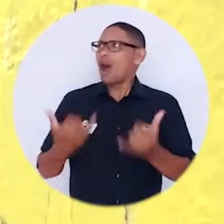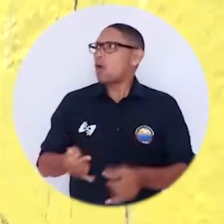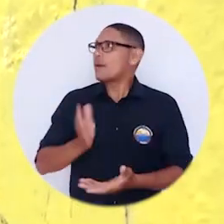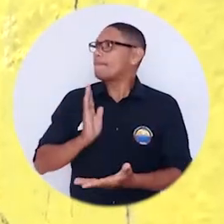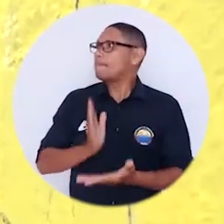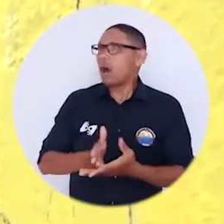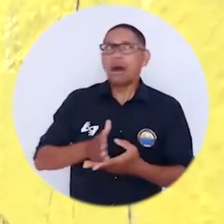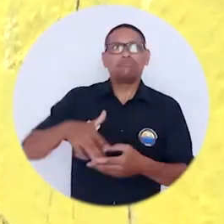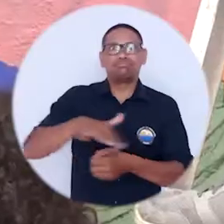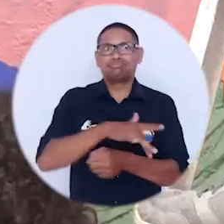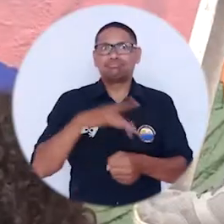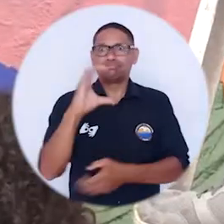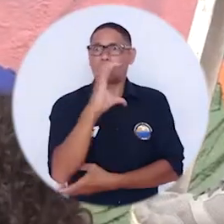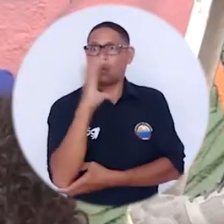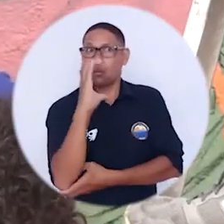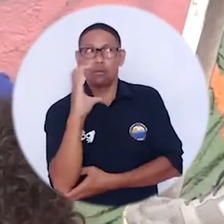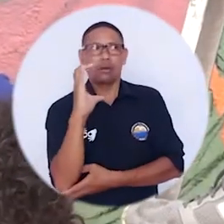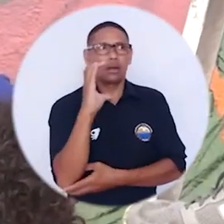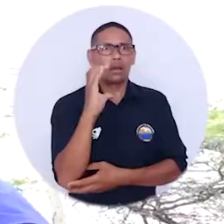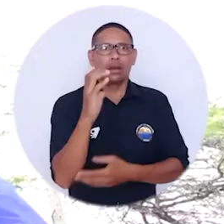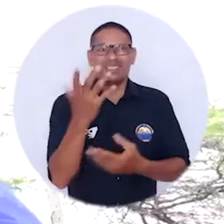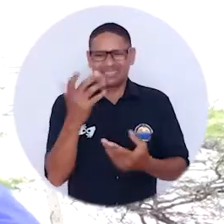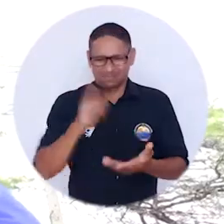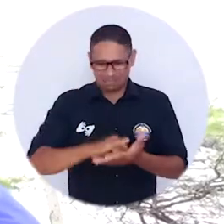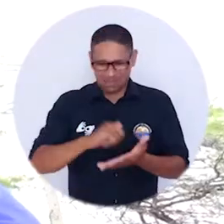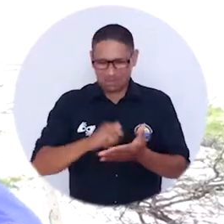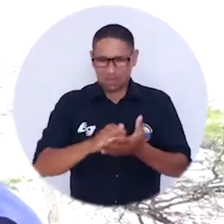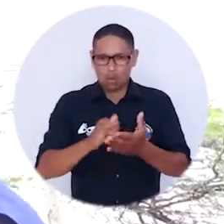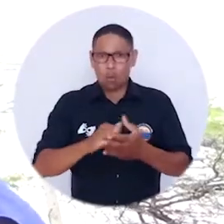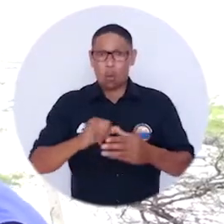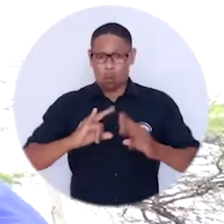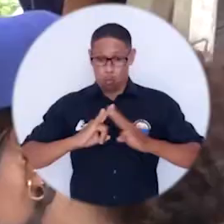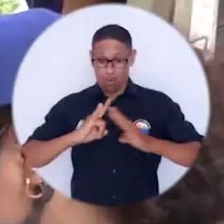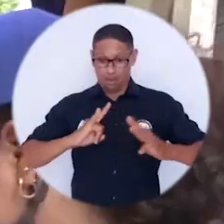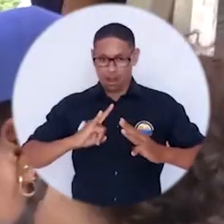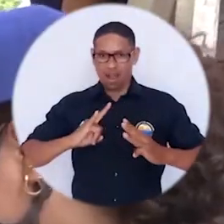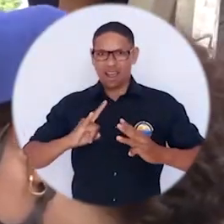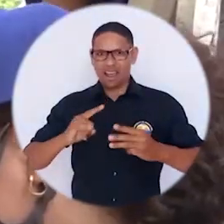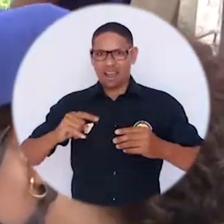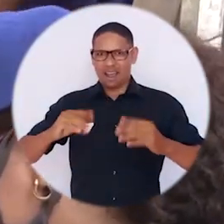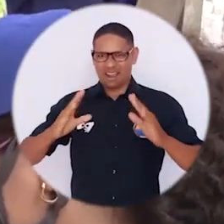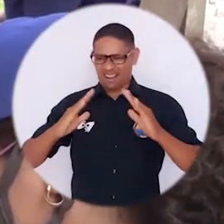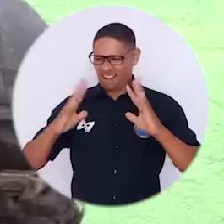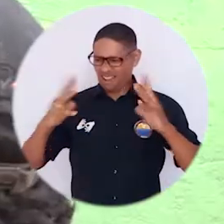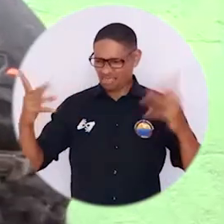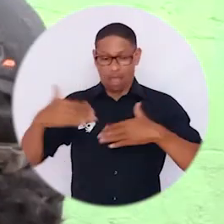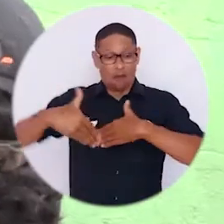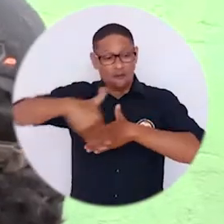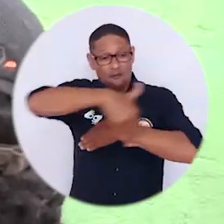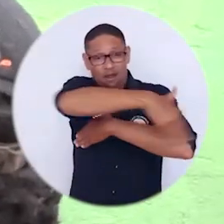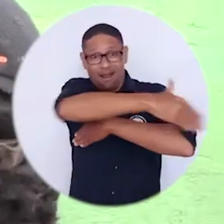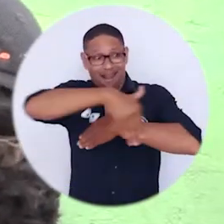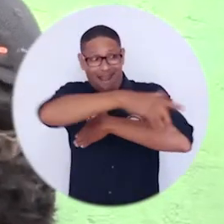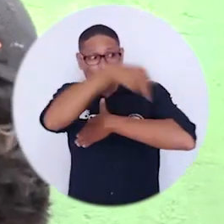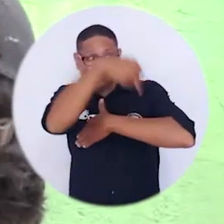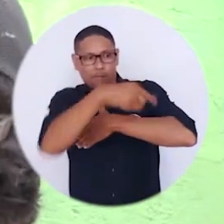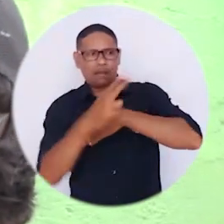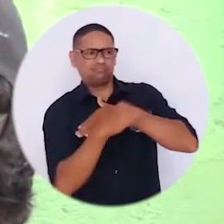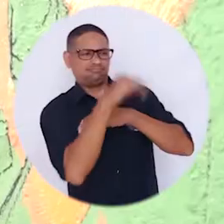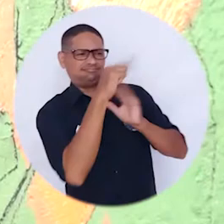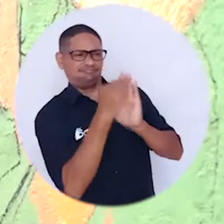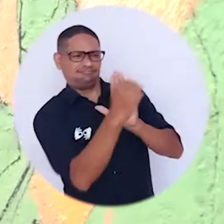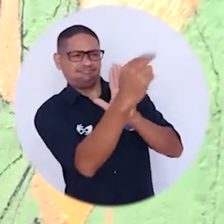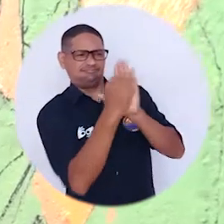estudiantes frente a la crisis coyuntural que vive el país, ubicados en las paredes exteriores de la entrada principal de la Alma Mater.